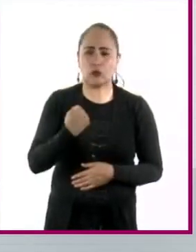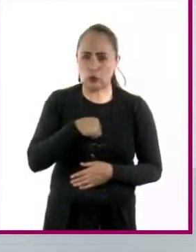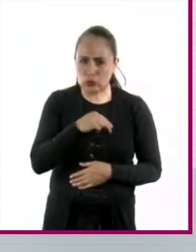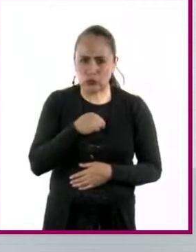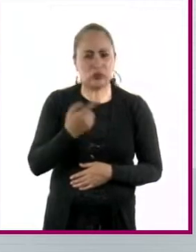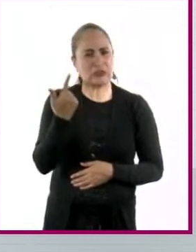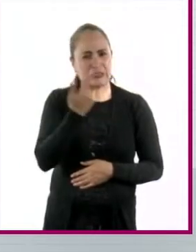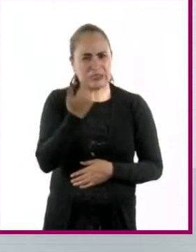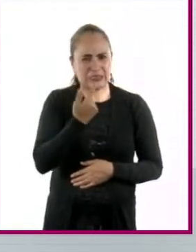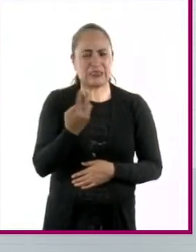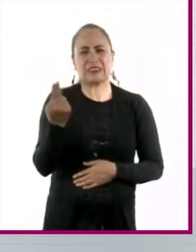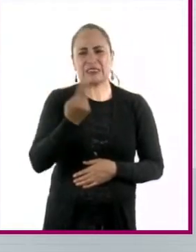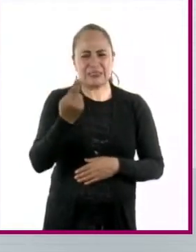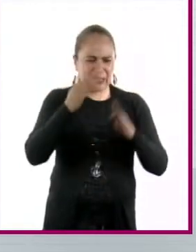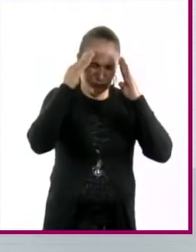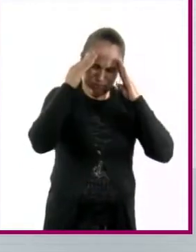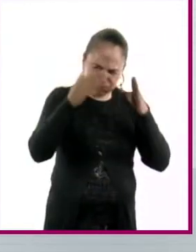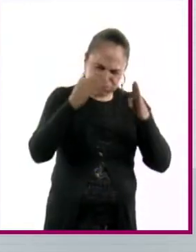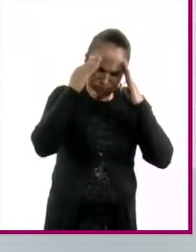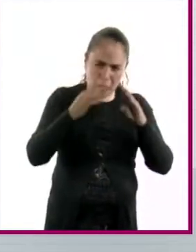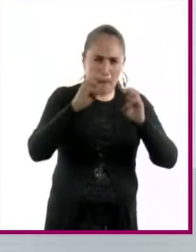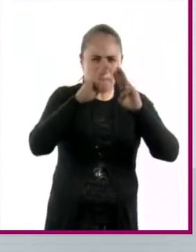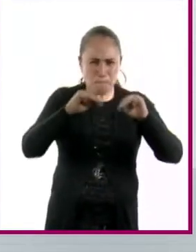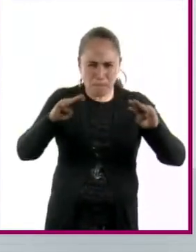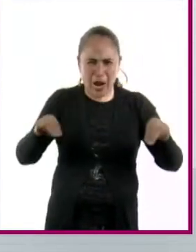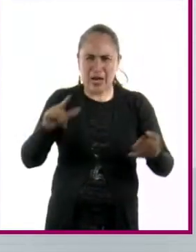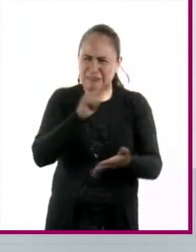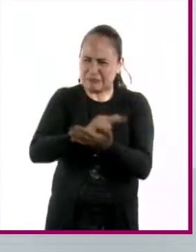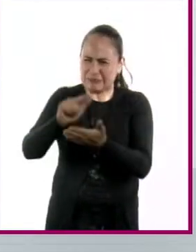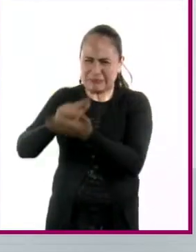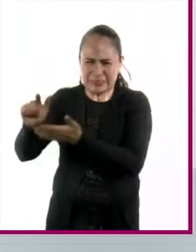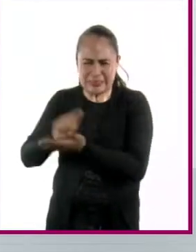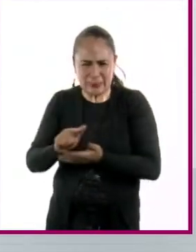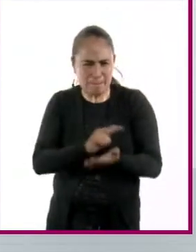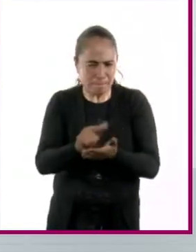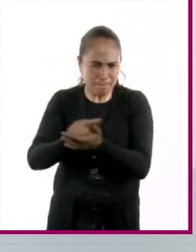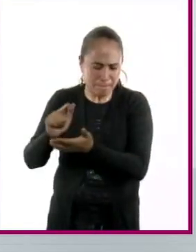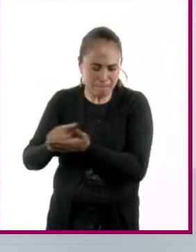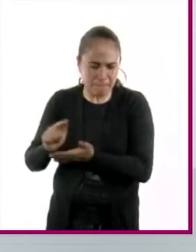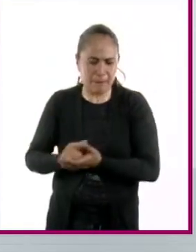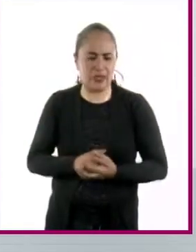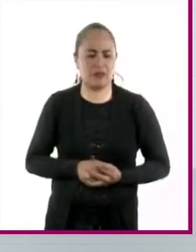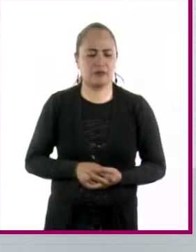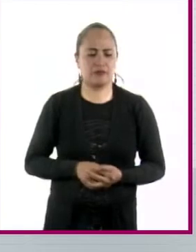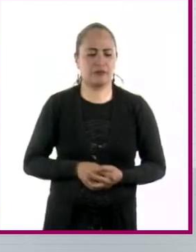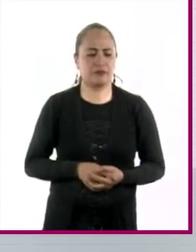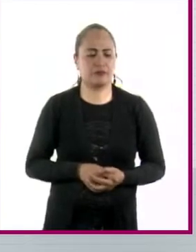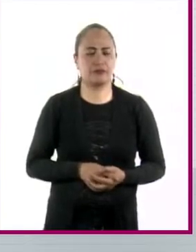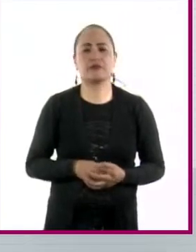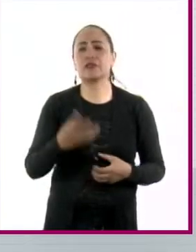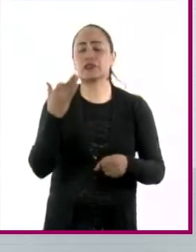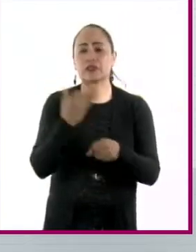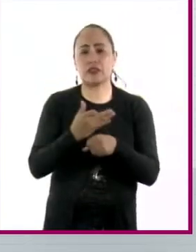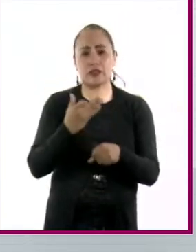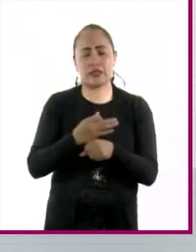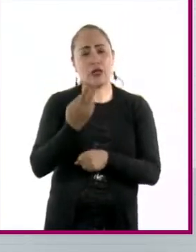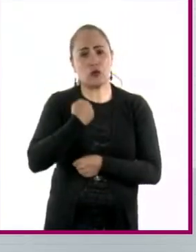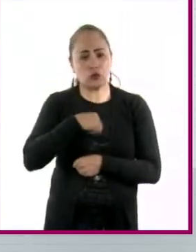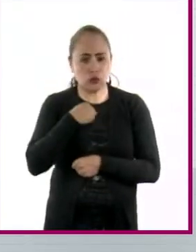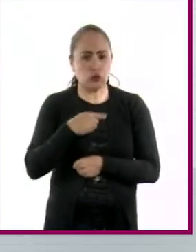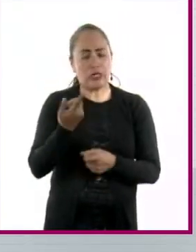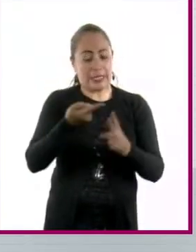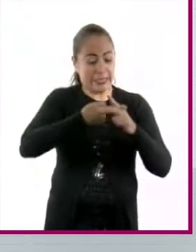aplicar a limpiar el mar, porque si limpiamos el mar, quiere decir que logramos limpiar toda la cadena